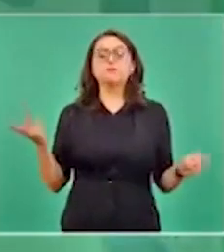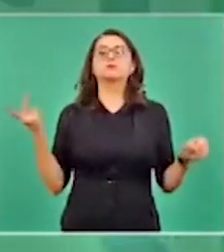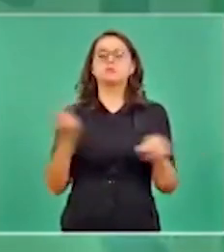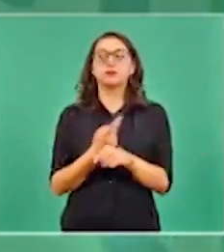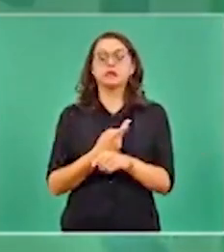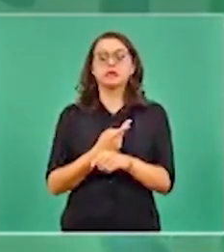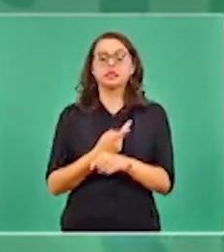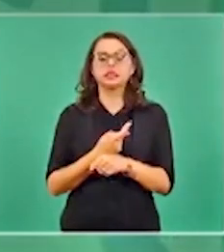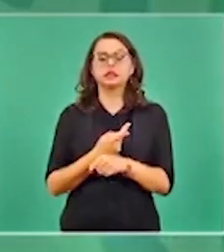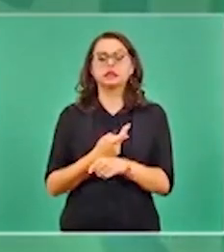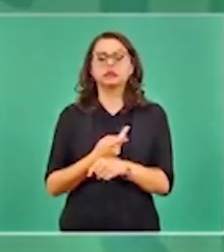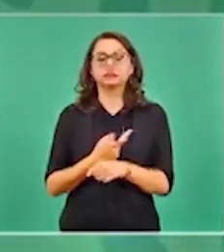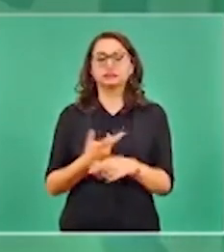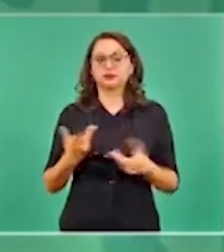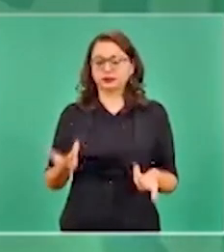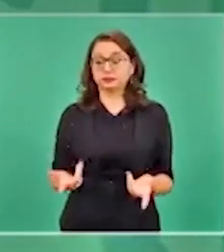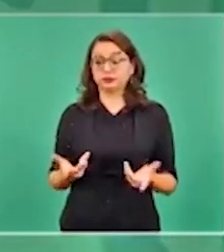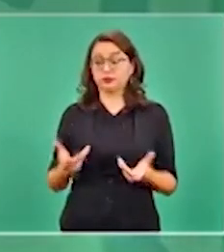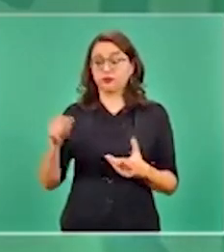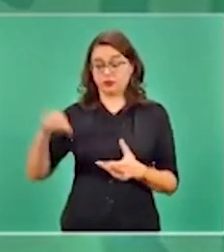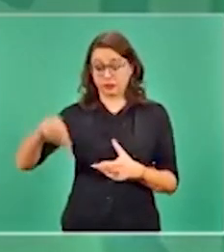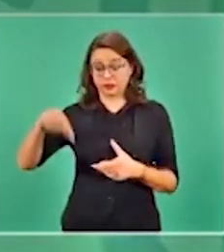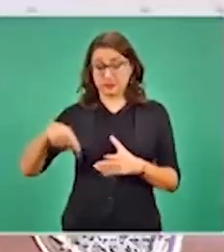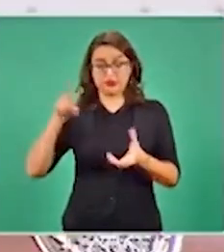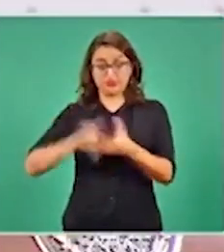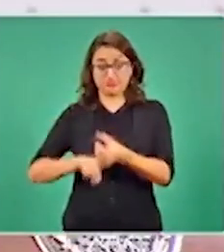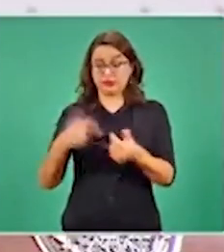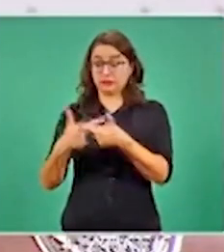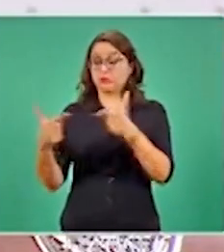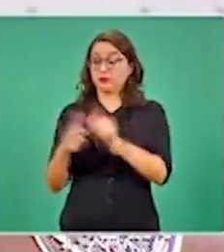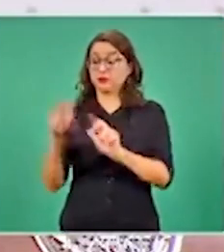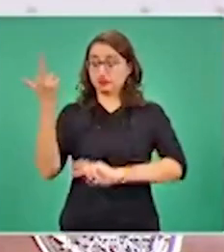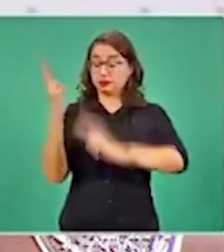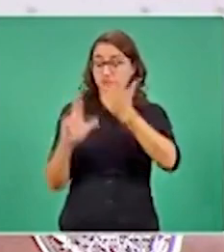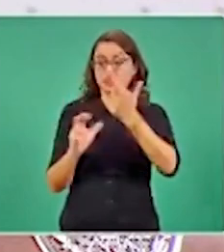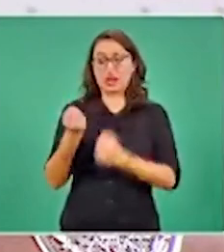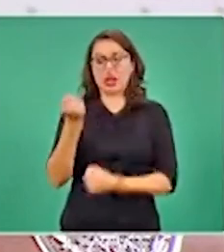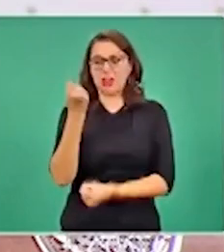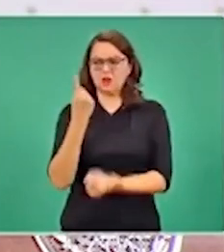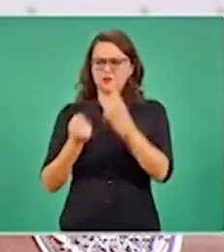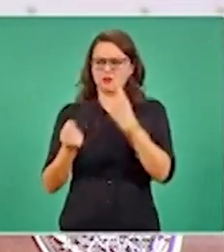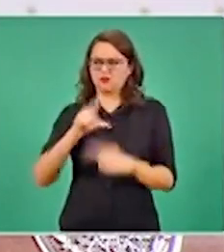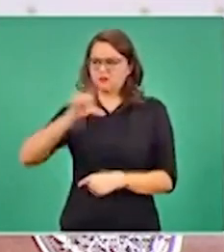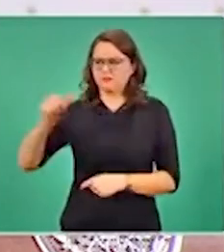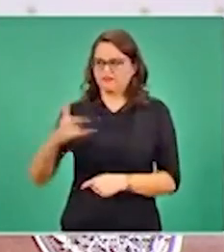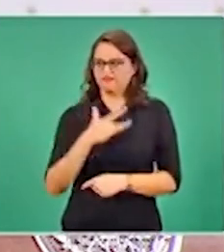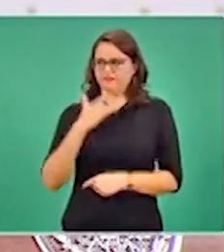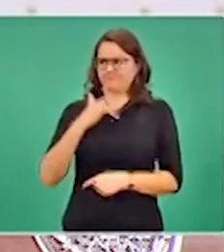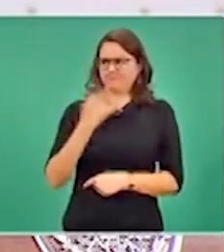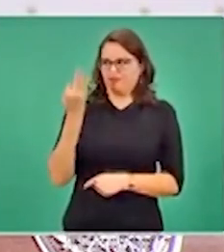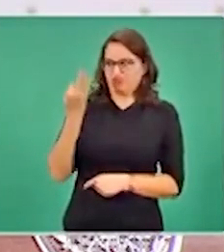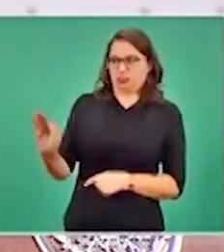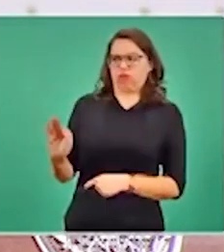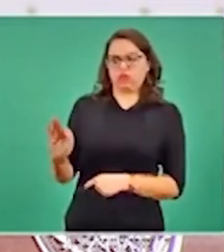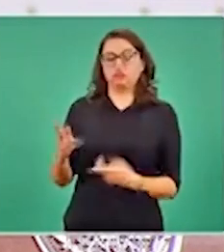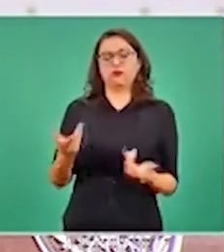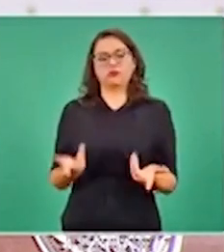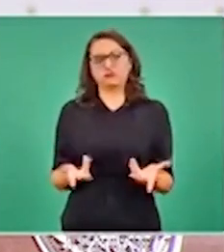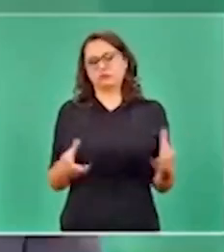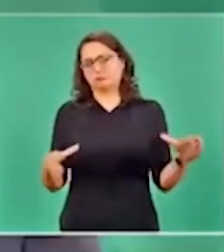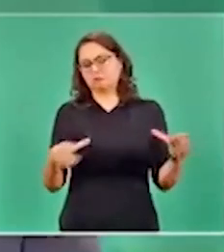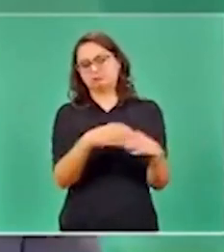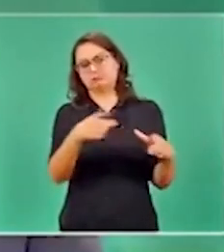le dan la espalda a la revolución, entonces, como no les